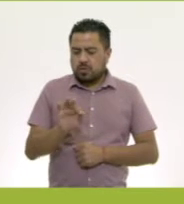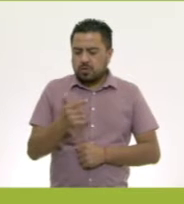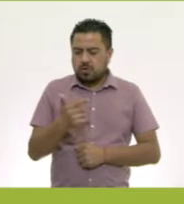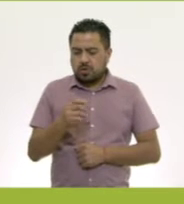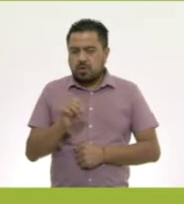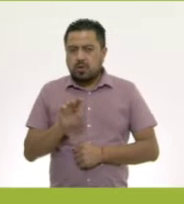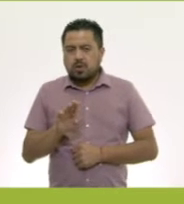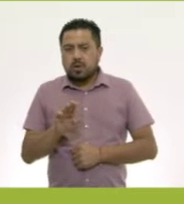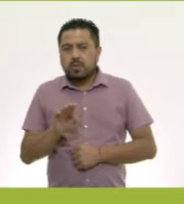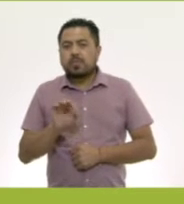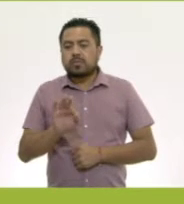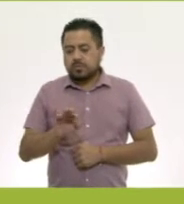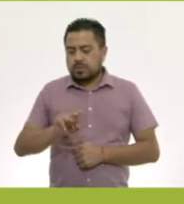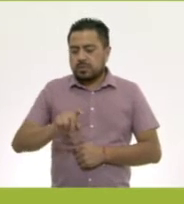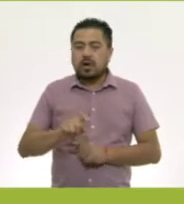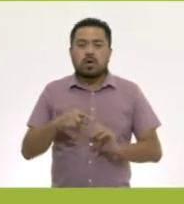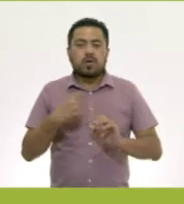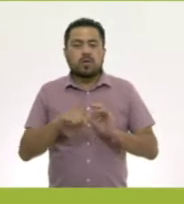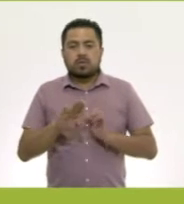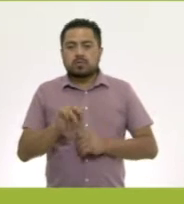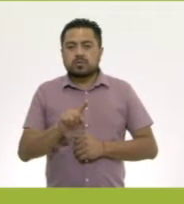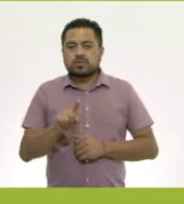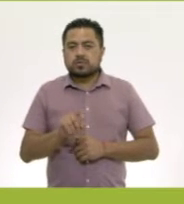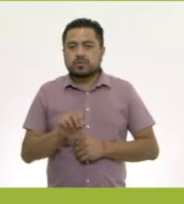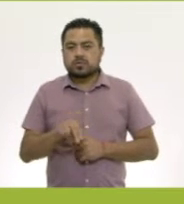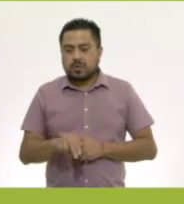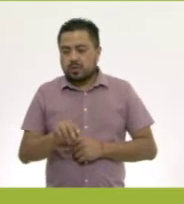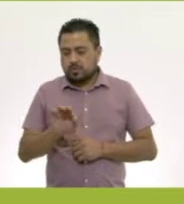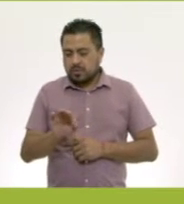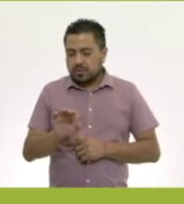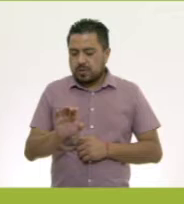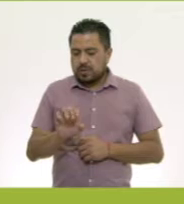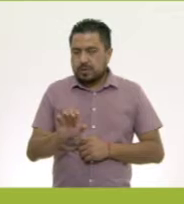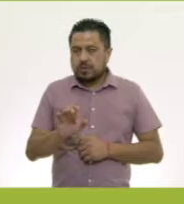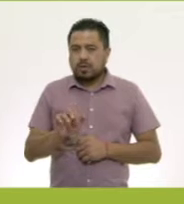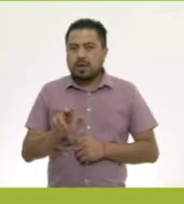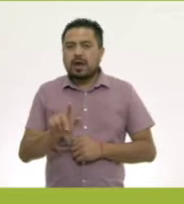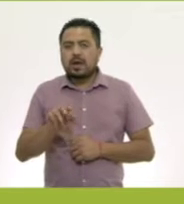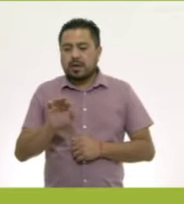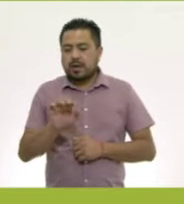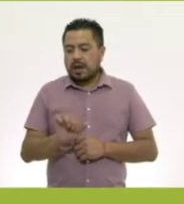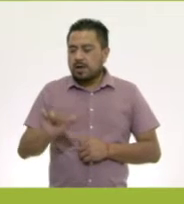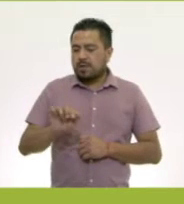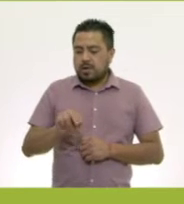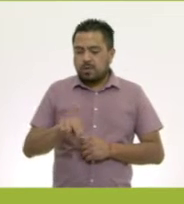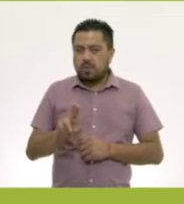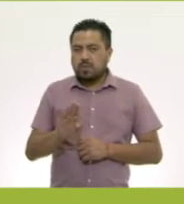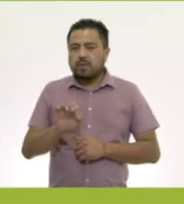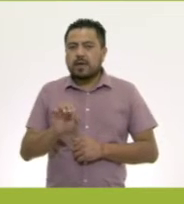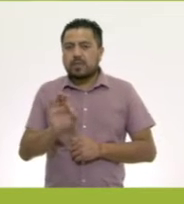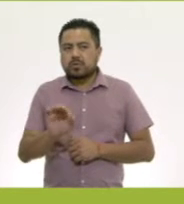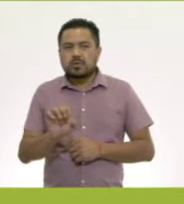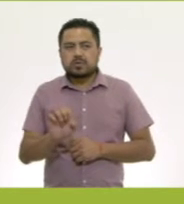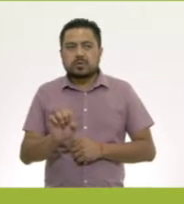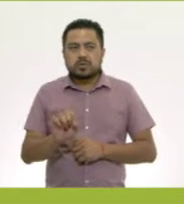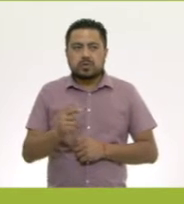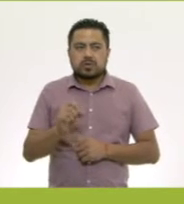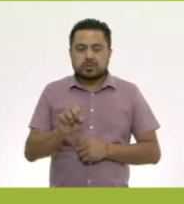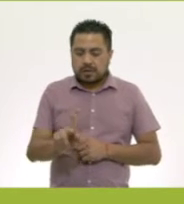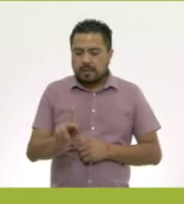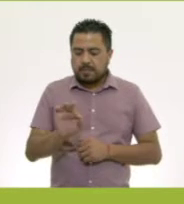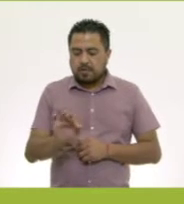.mx Correo Buzón.escolar ArrobaNube.cep.gov.mx